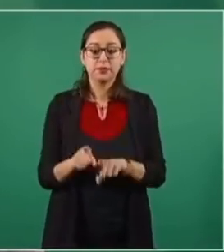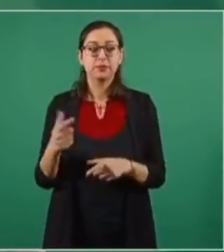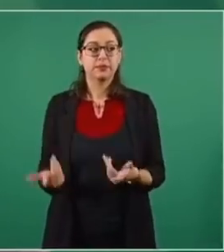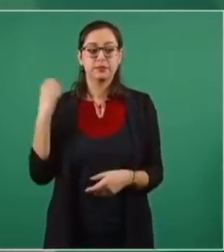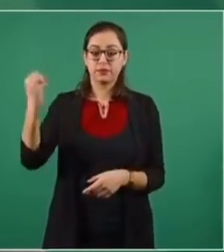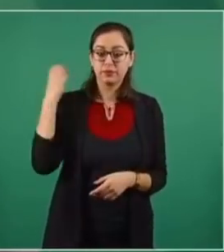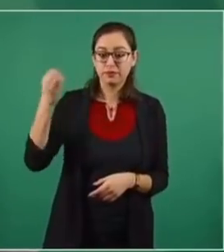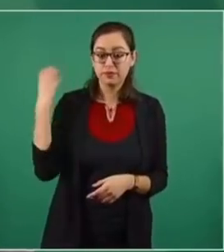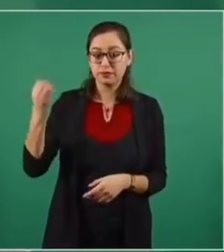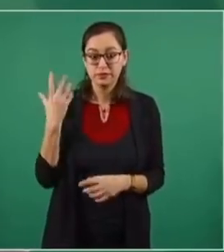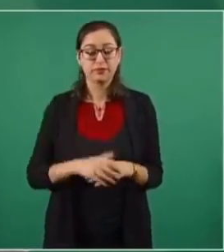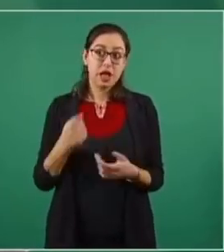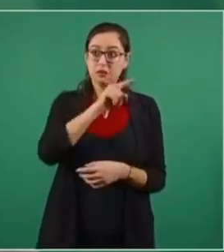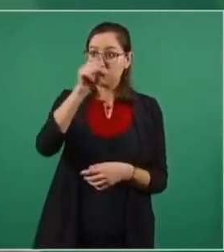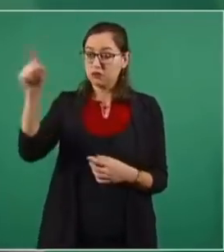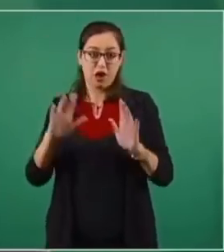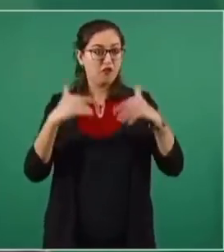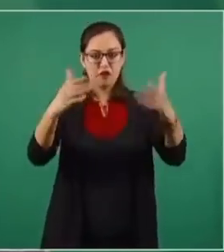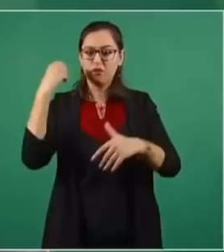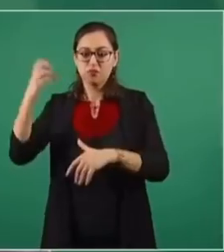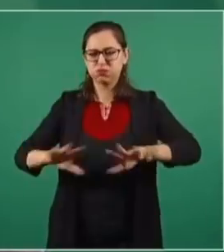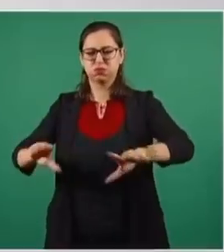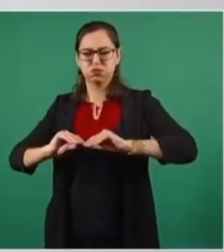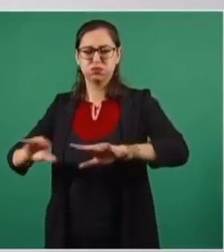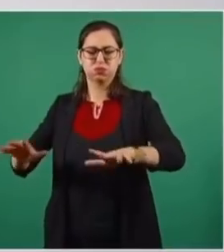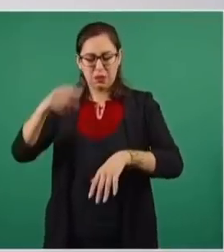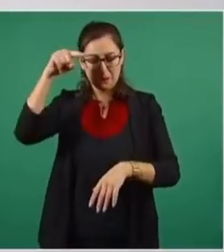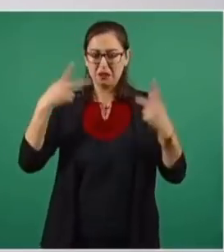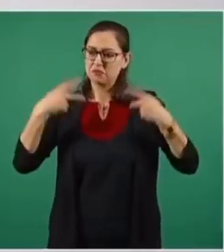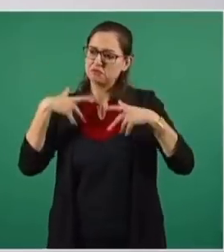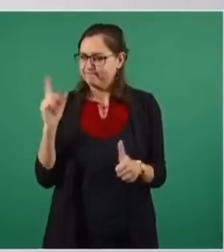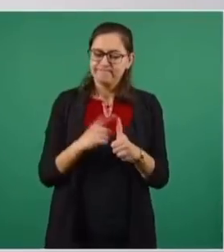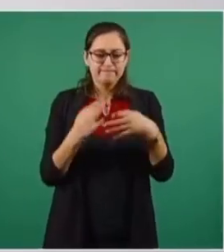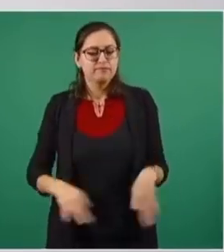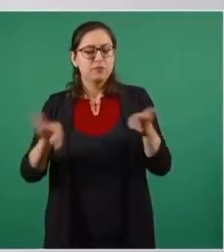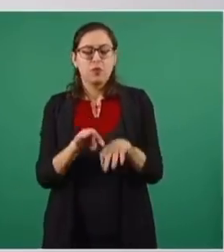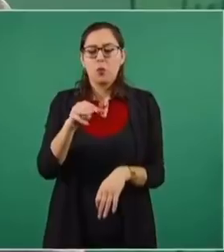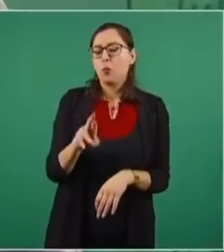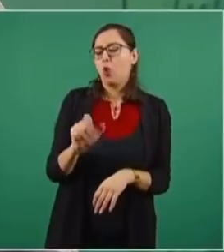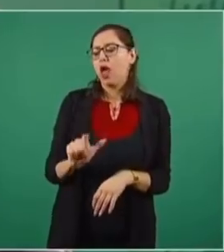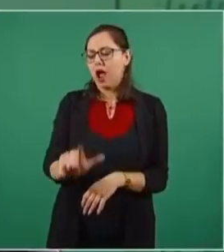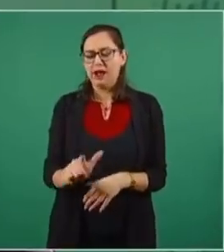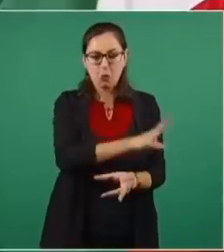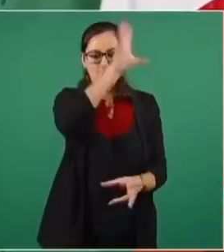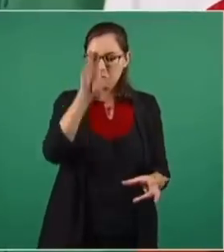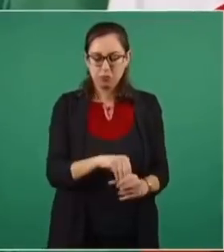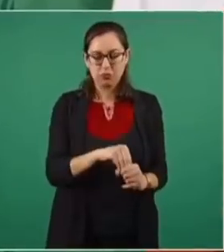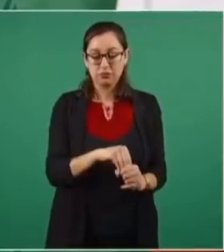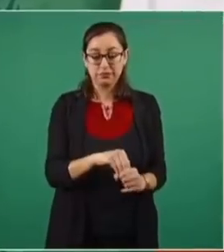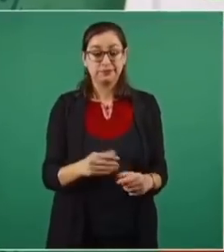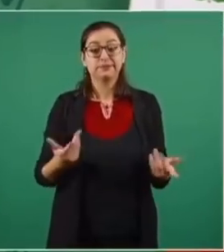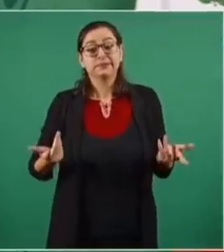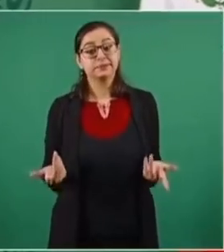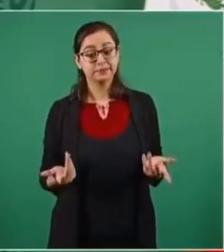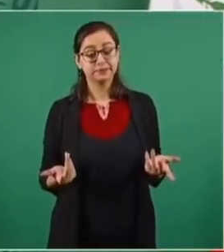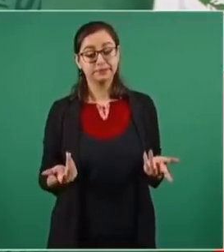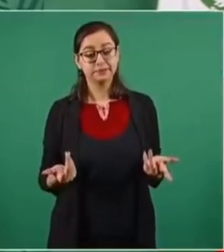y en los discursos, en las plazas públicas. Y en todos lados, moralizar, purificar la vida pública. Humanizarnos cada vez más. Y fíjense,